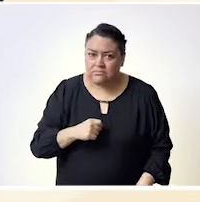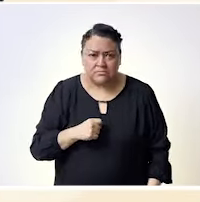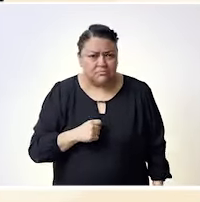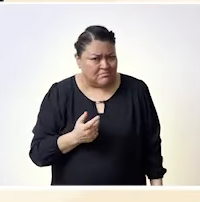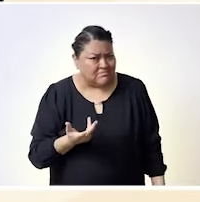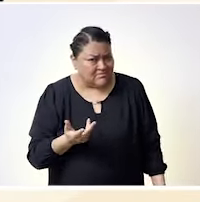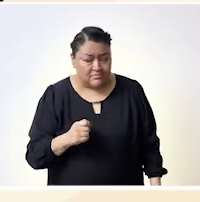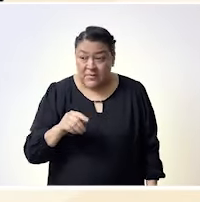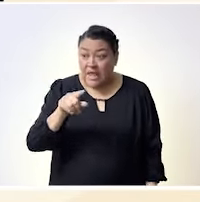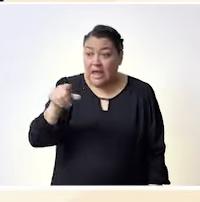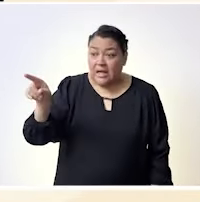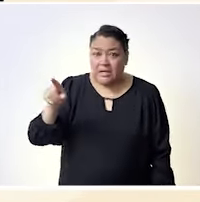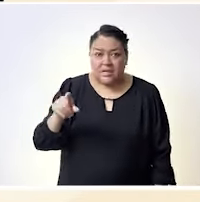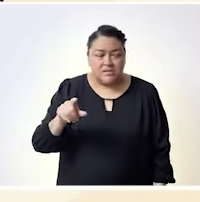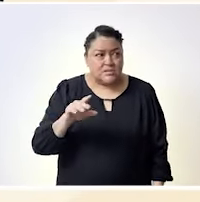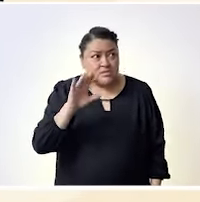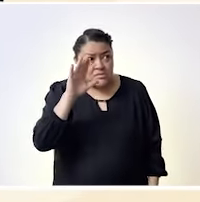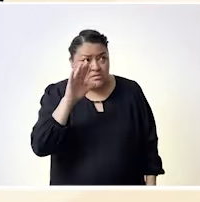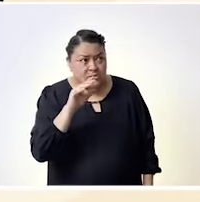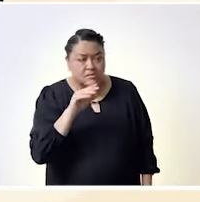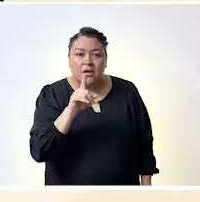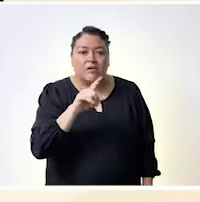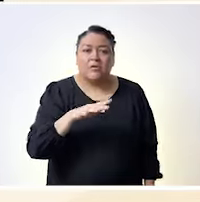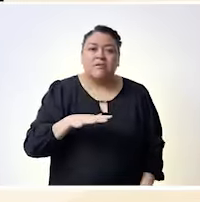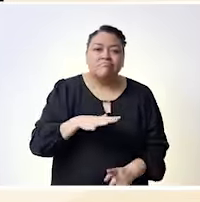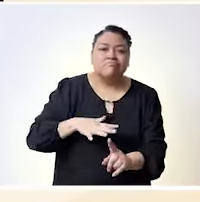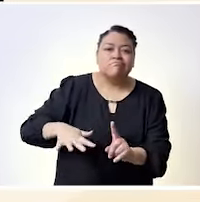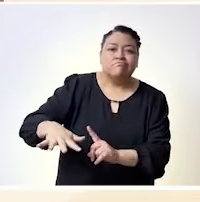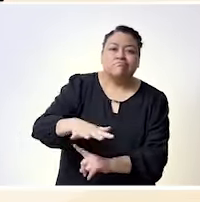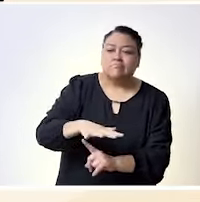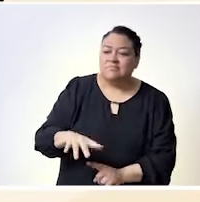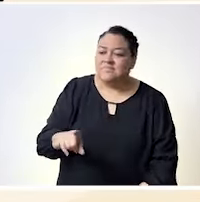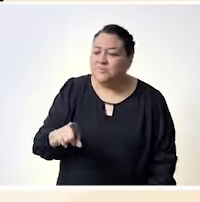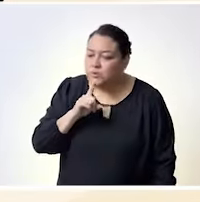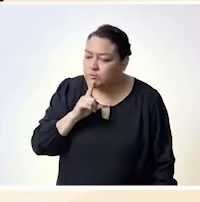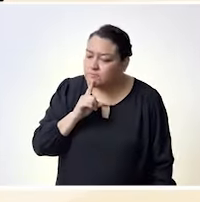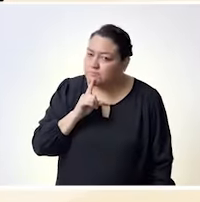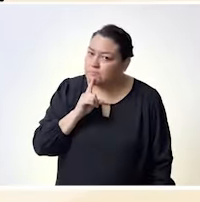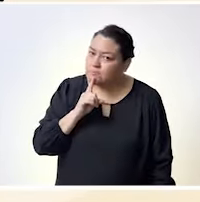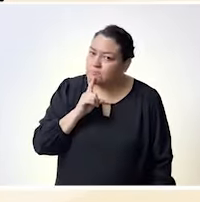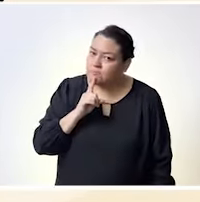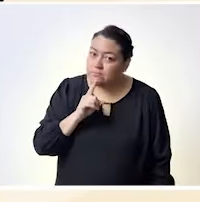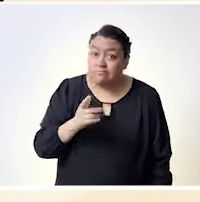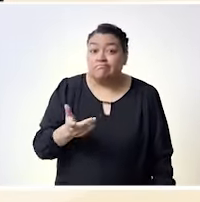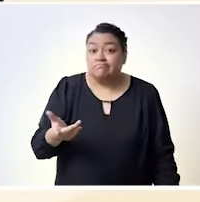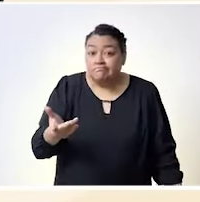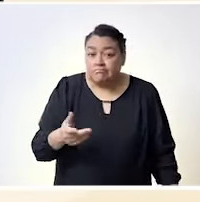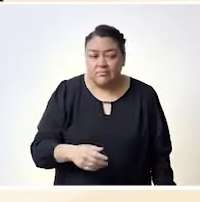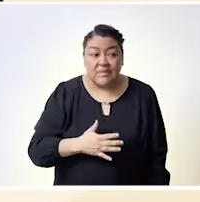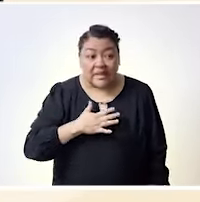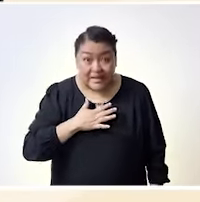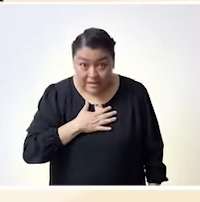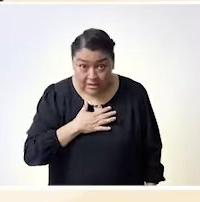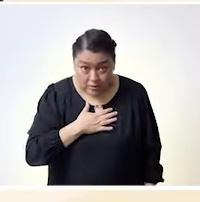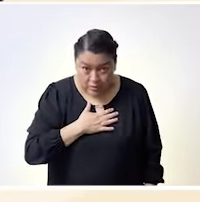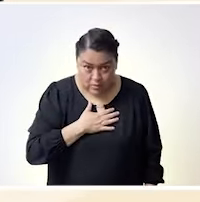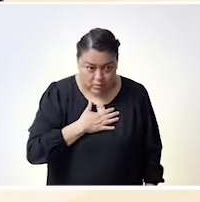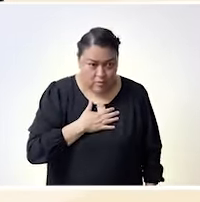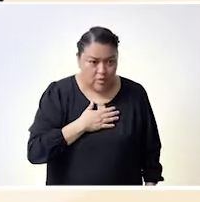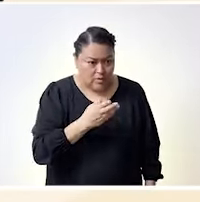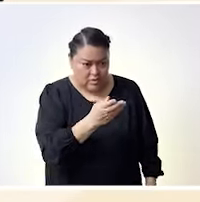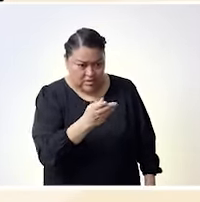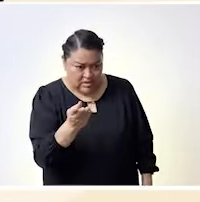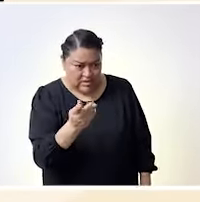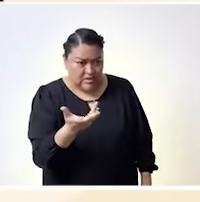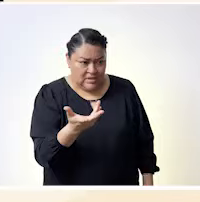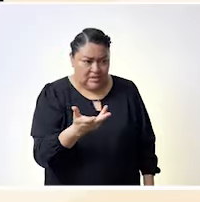que entonces dejamos de tener esa condición de mujer elaborada que nos han puesto que debemos de ser porque entonces ya